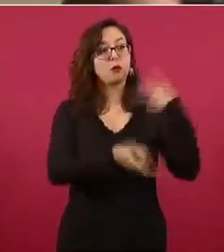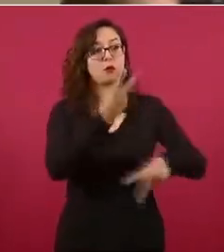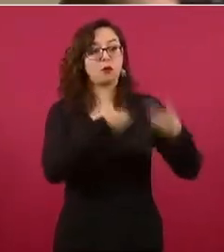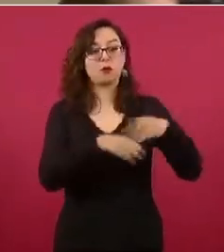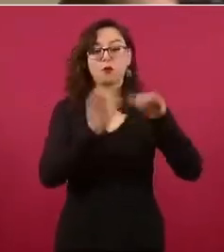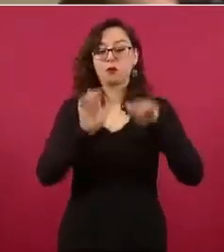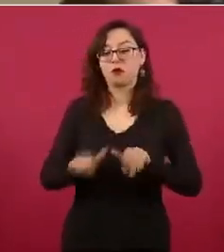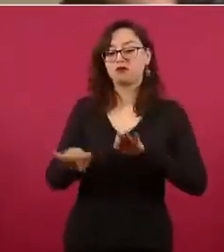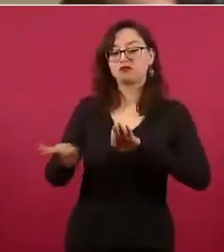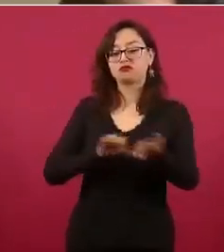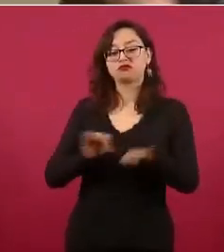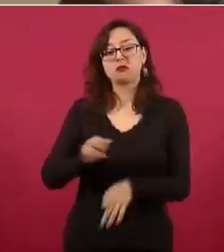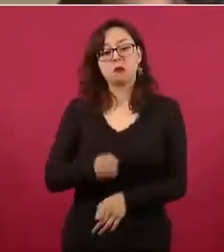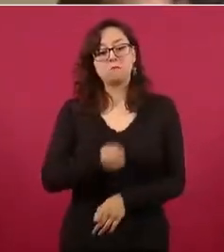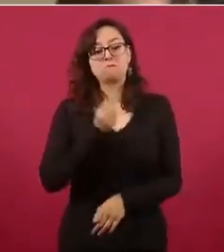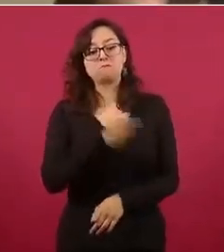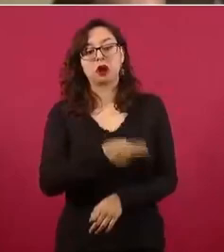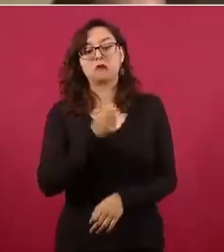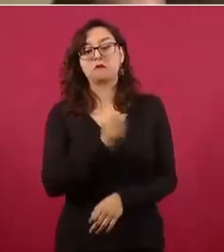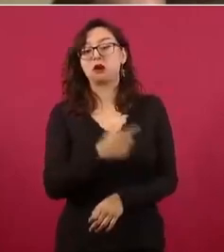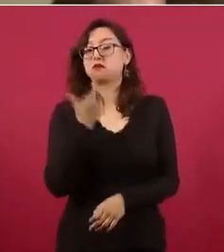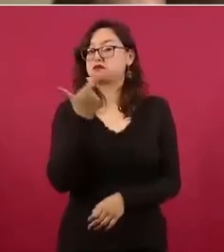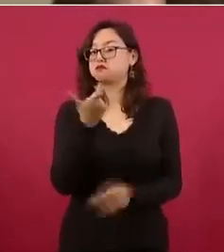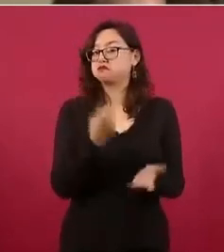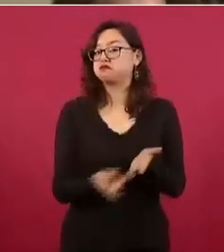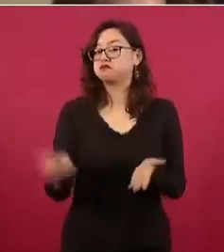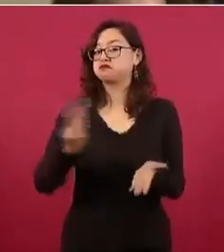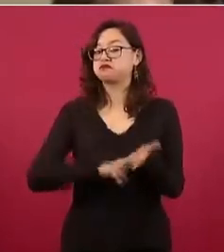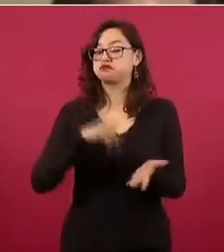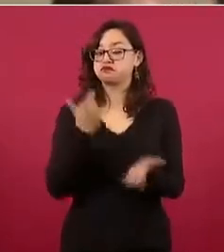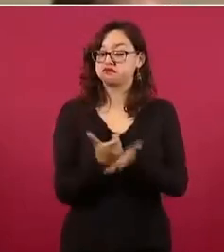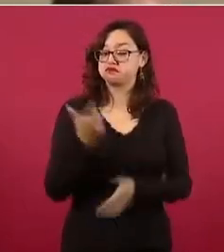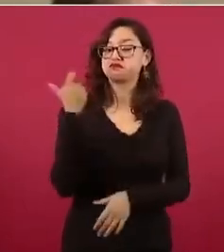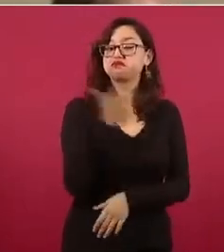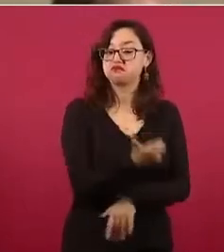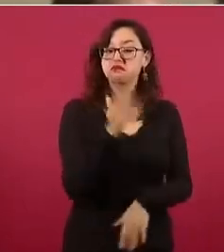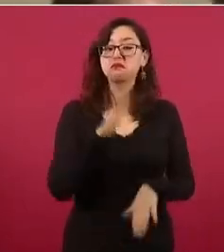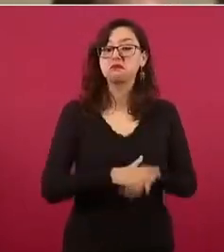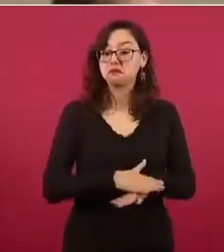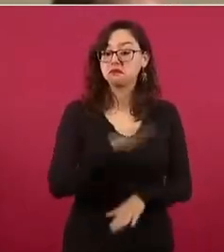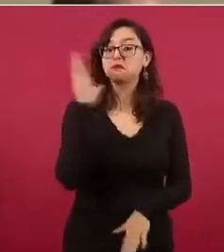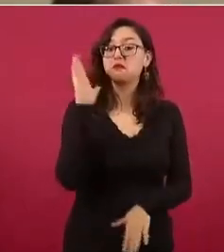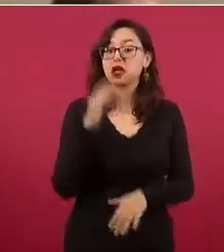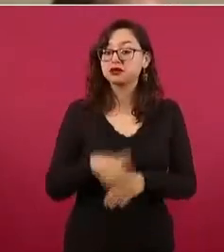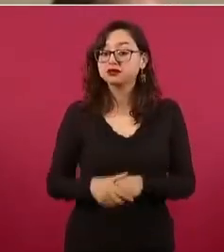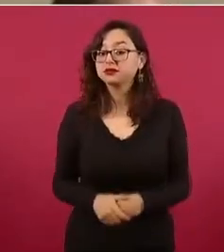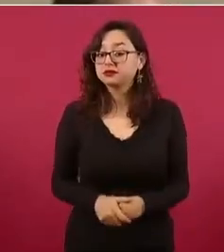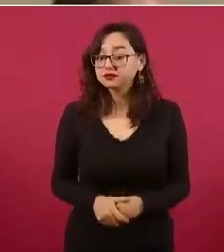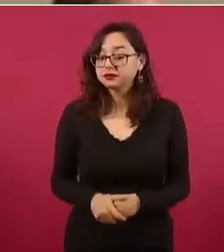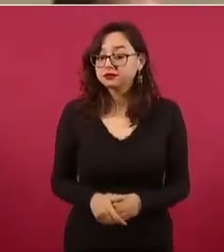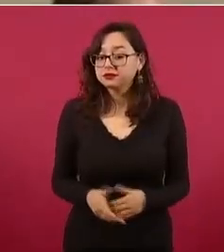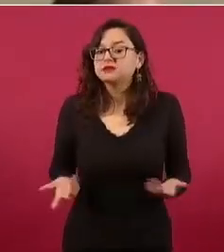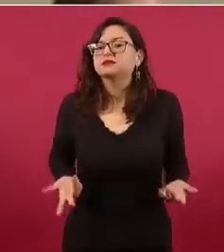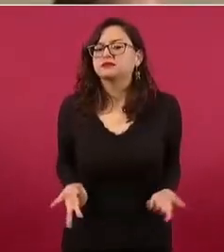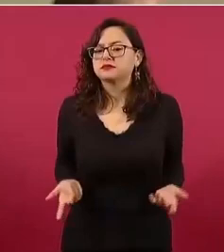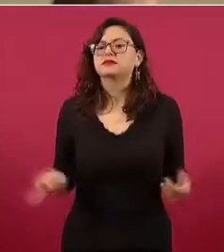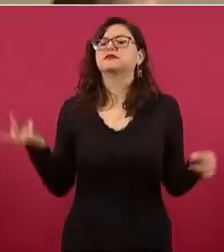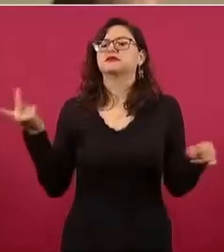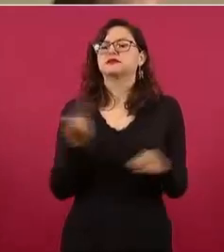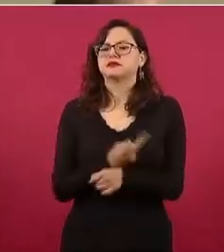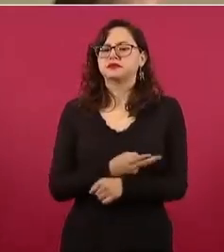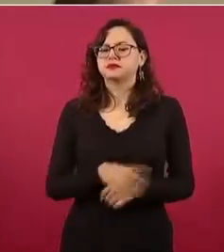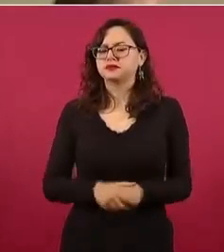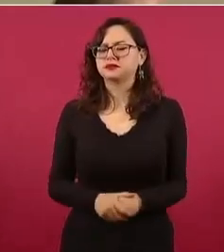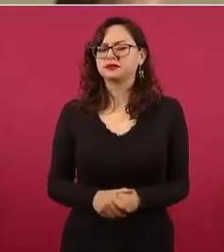qué condiciones que iban a cobrar mucho más que los residentes o los médicos mexicanos y en qué condiciones, presidente,